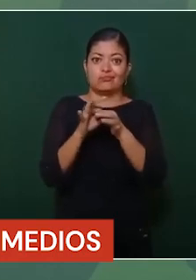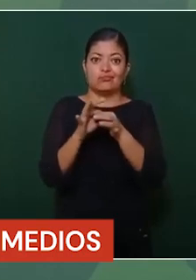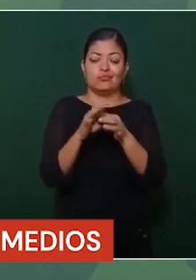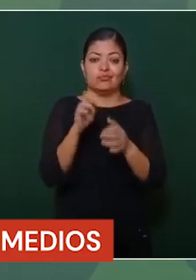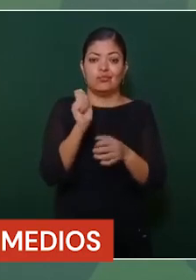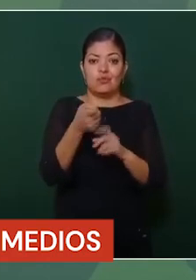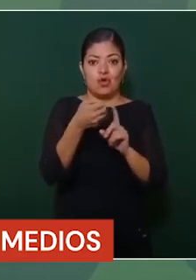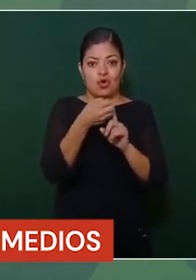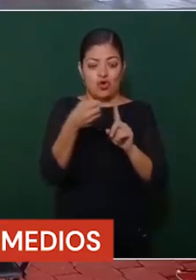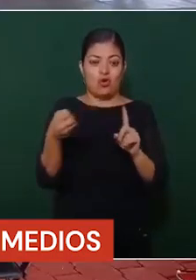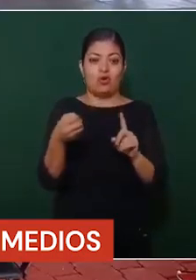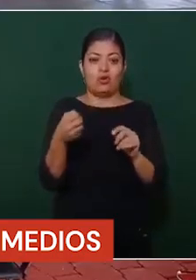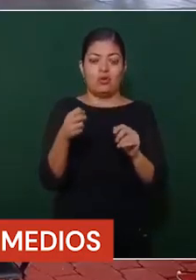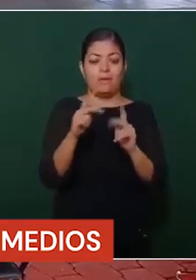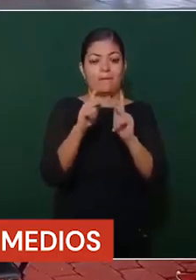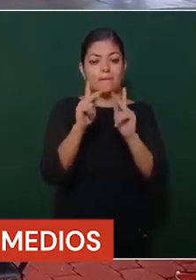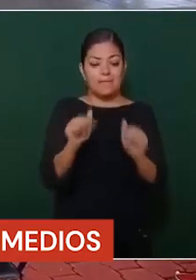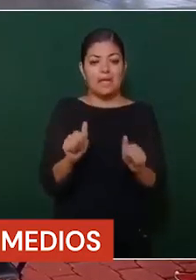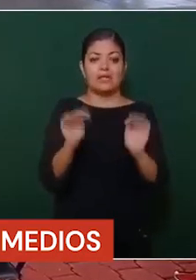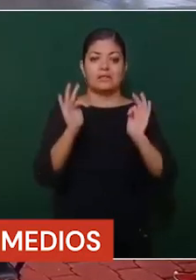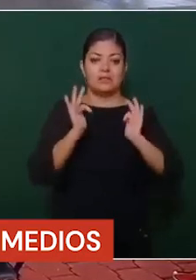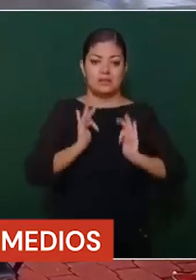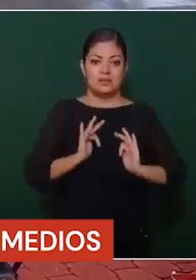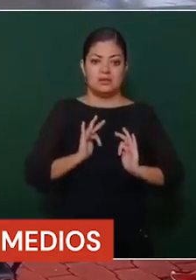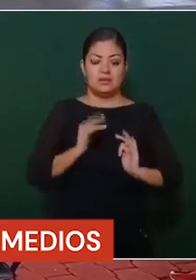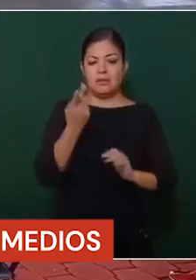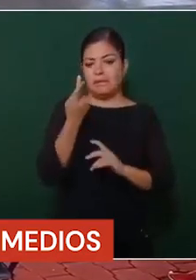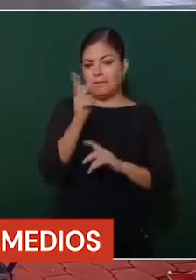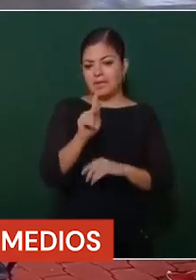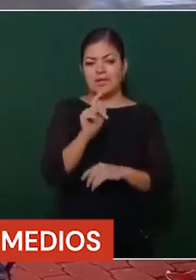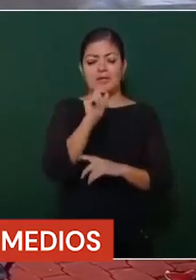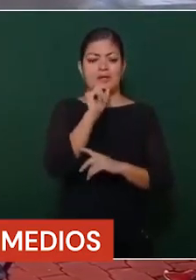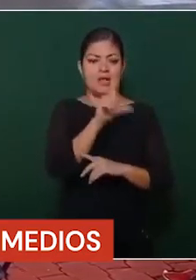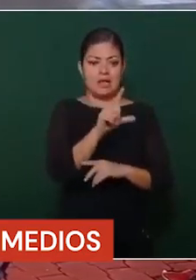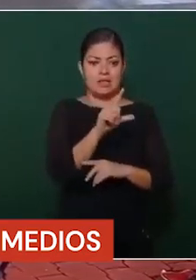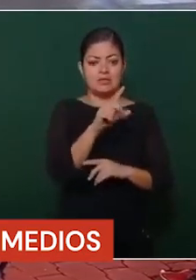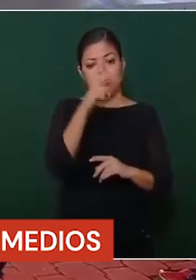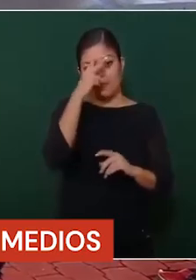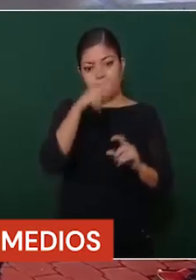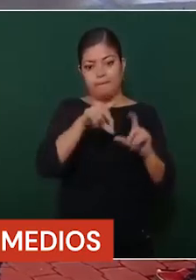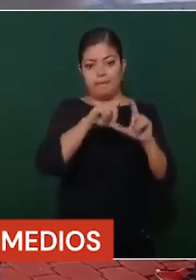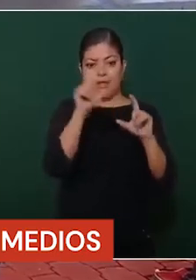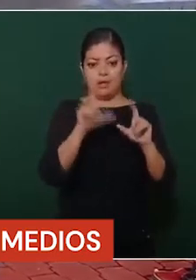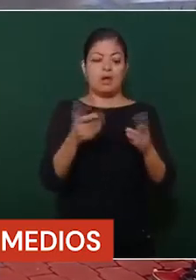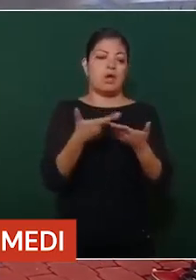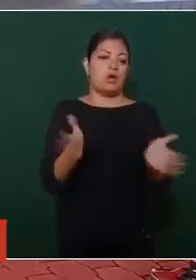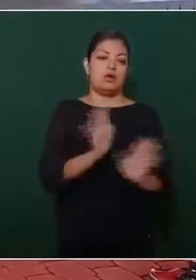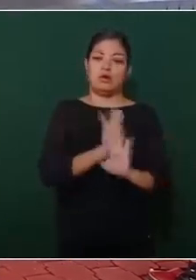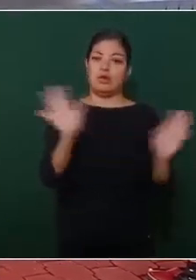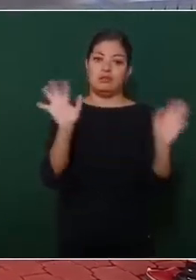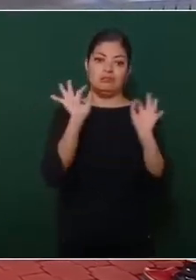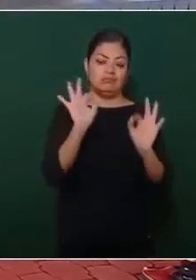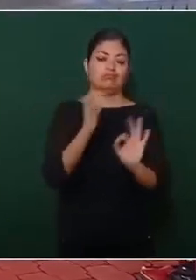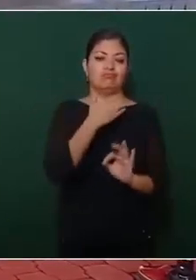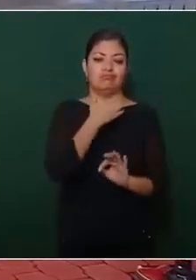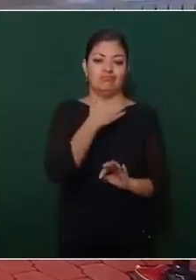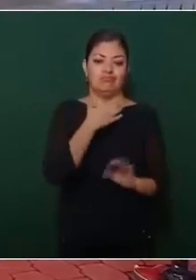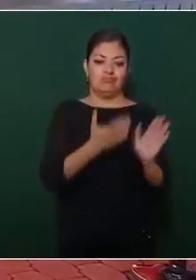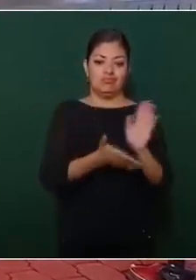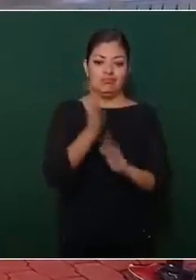para que haya paz y haya tranquilidad en Vallarta y en Jalisco y en todo México. Ahora sí ya, a las tortas.